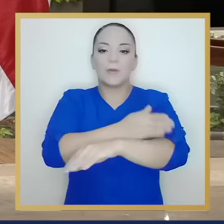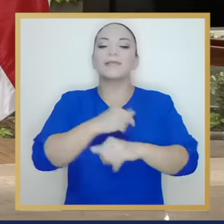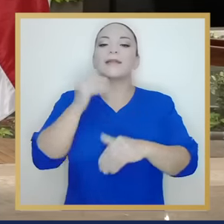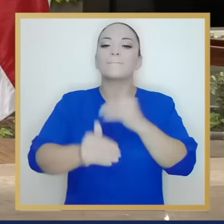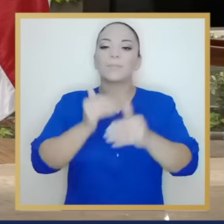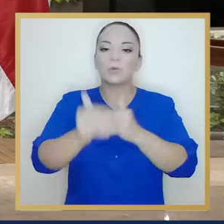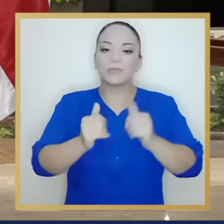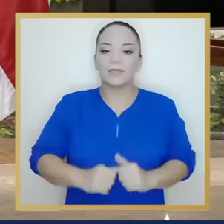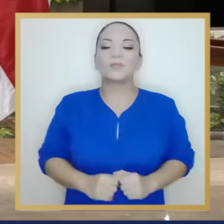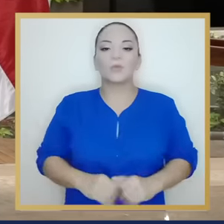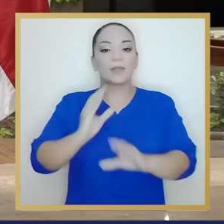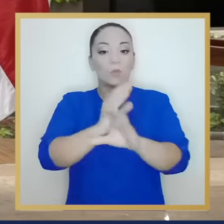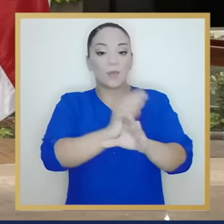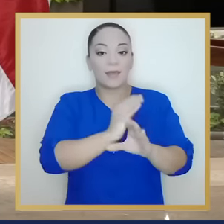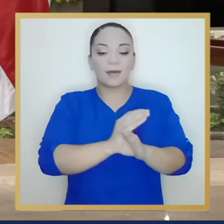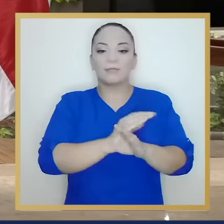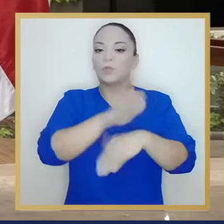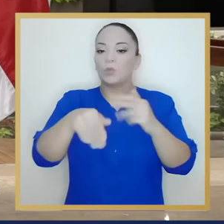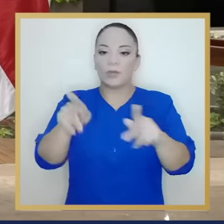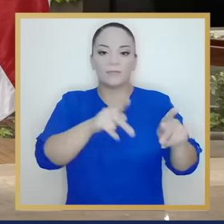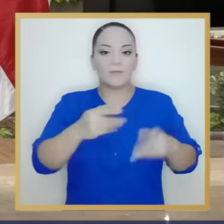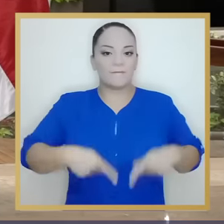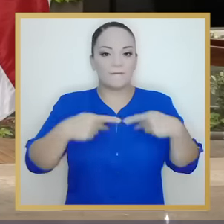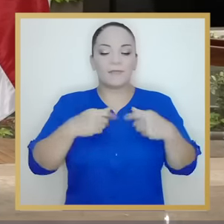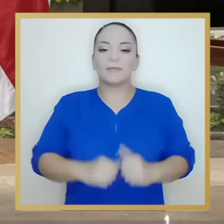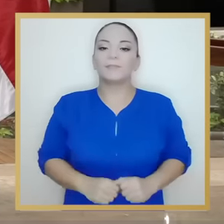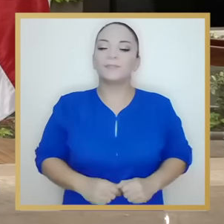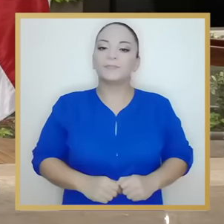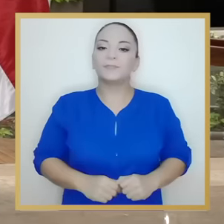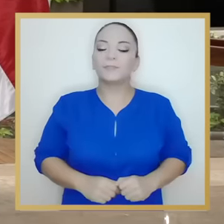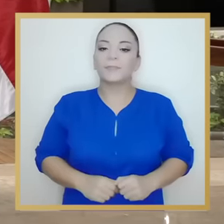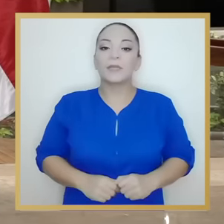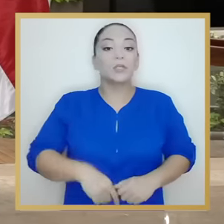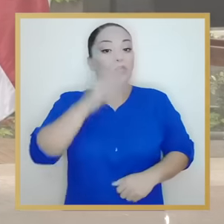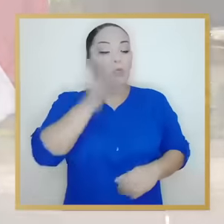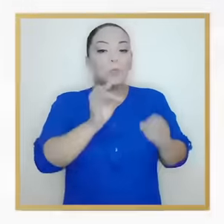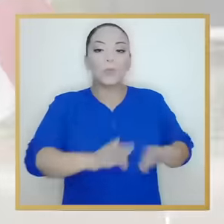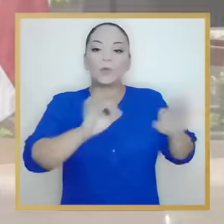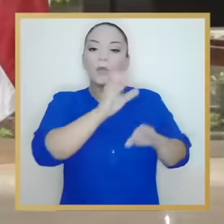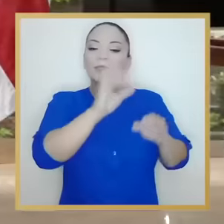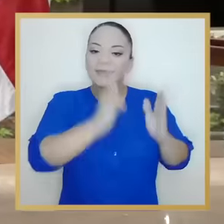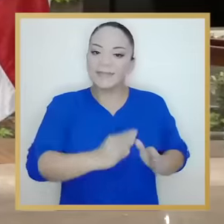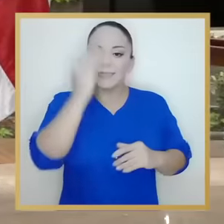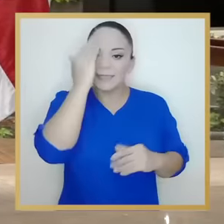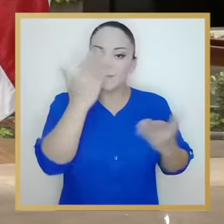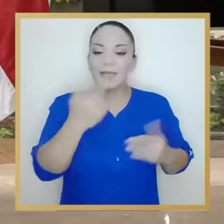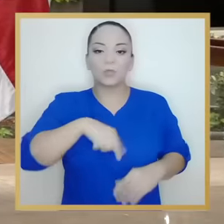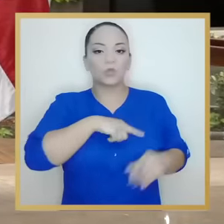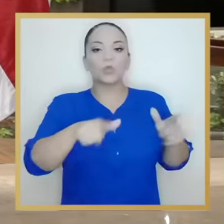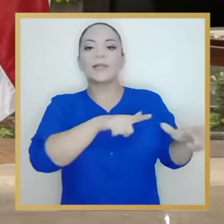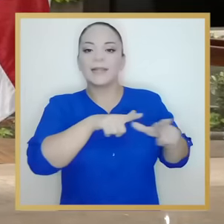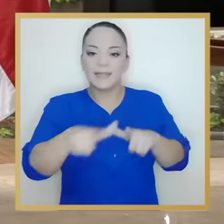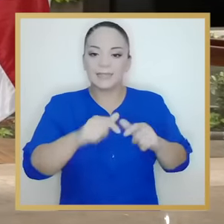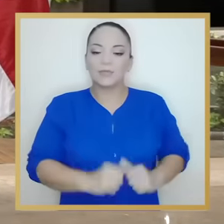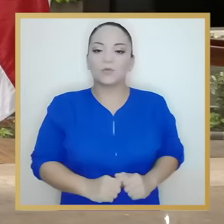peligro de personas y también para avanzar en ese proceso de salvaguardar las vidas de todos ellos. No obstante, creo que es